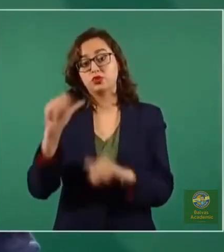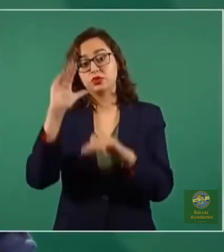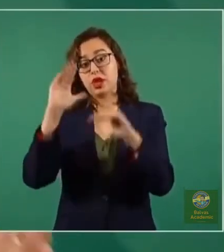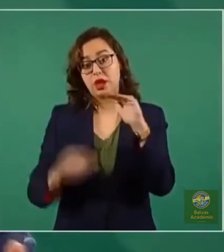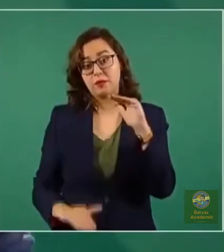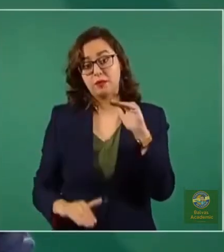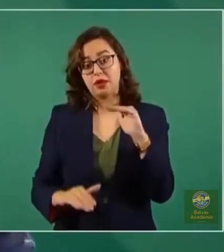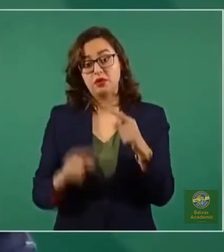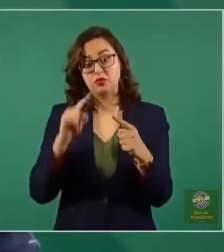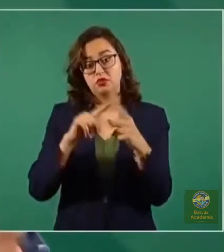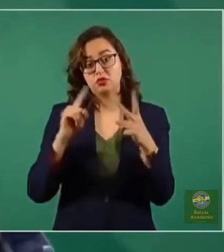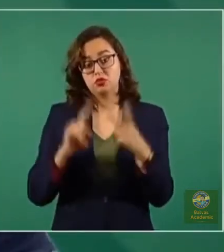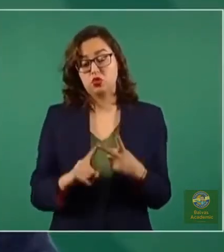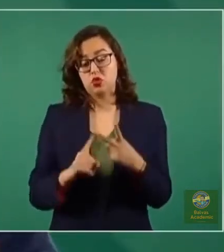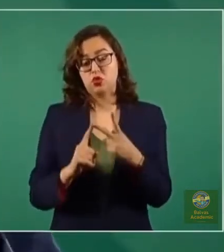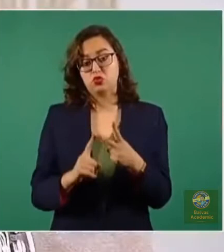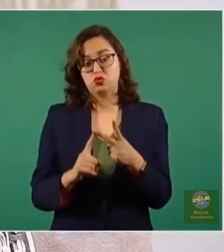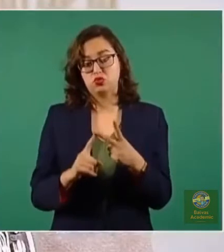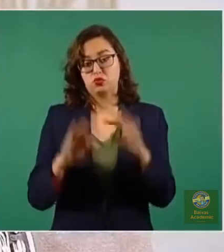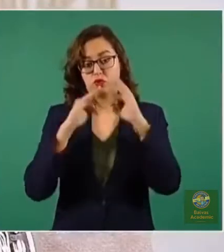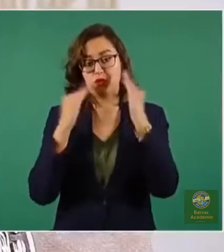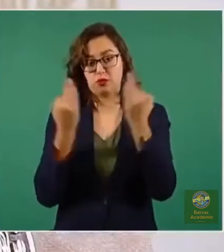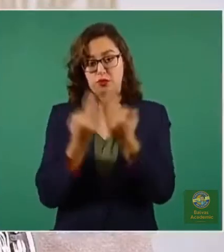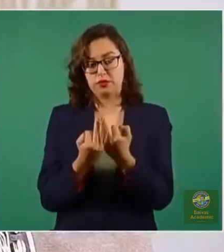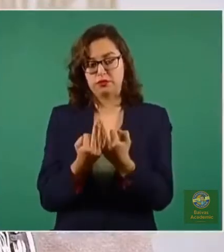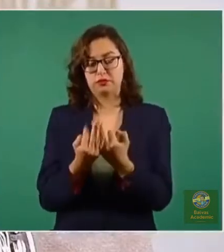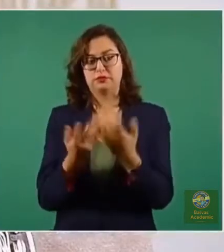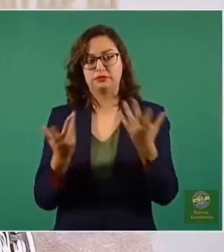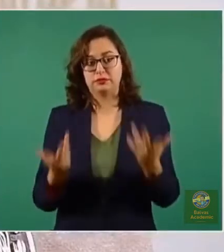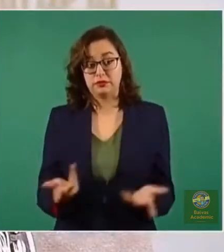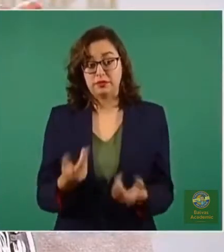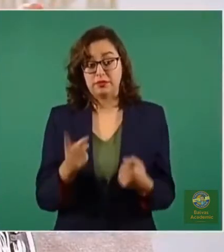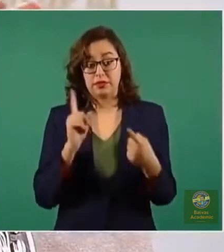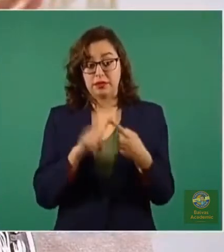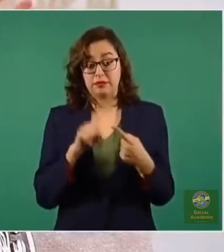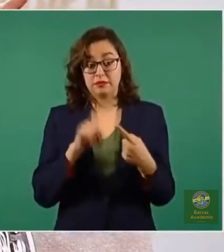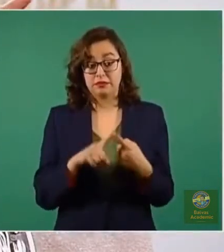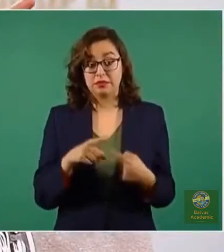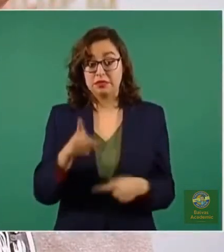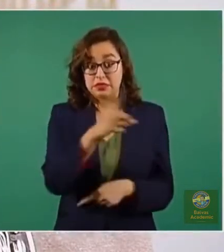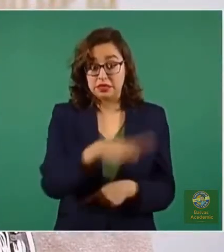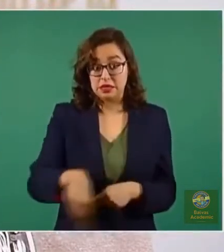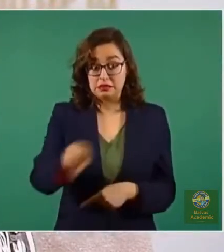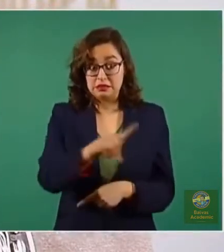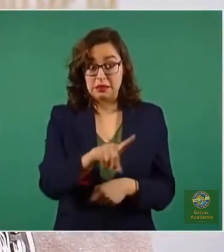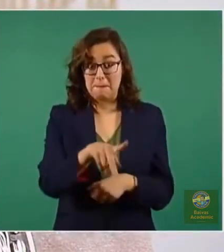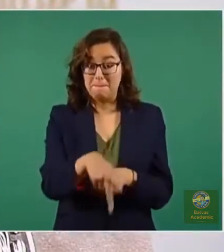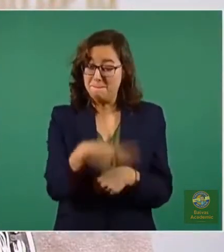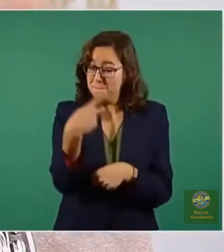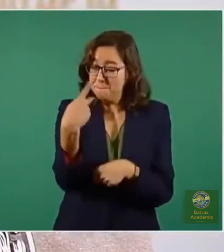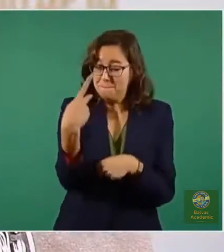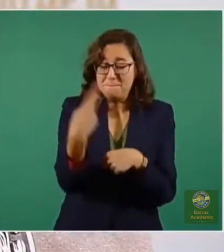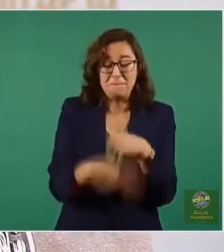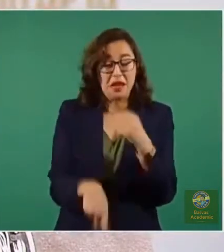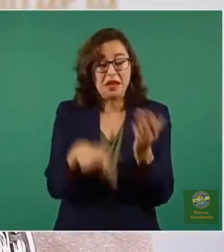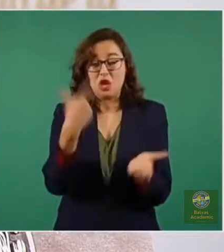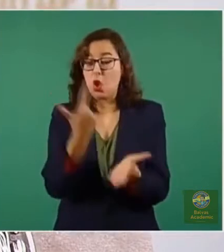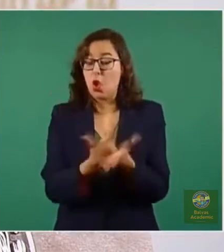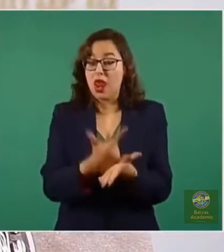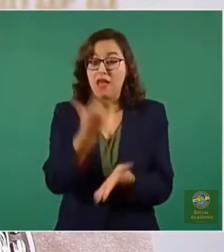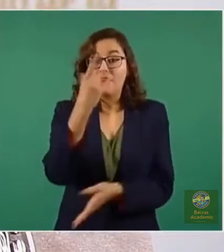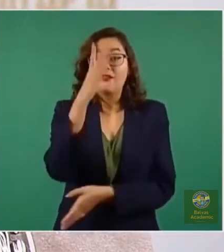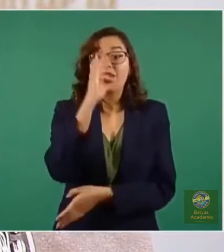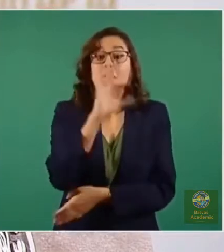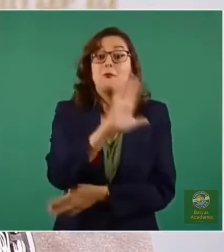ampararía en dos propósitos. Uno, si fuera una población que tiene un riesgo de desenlaces